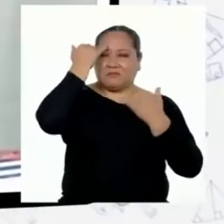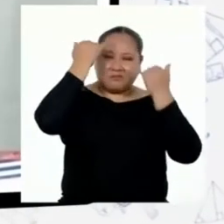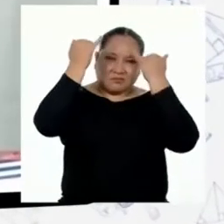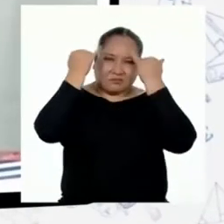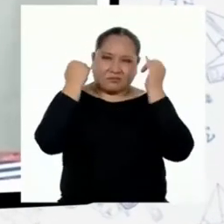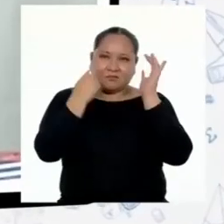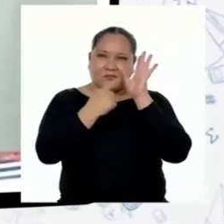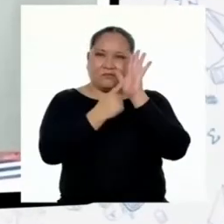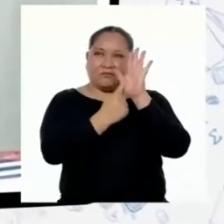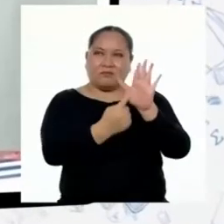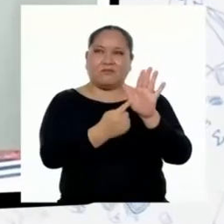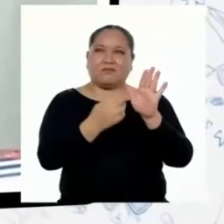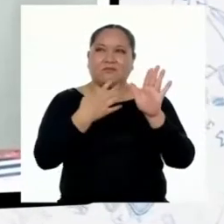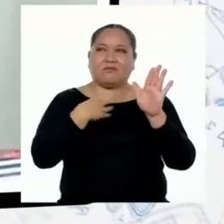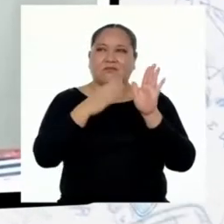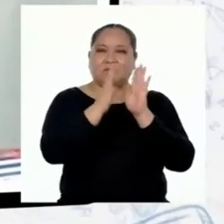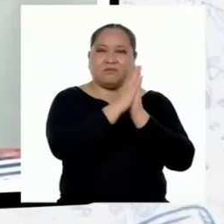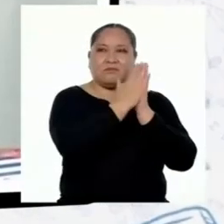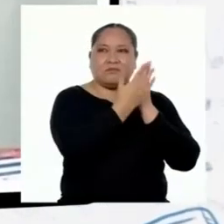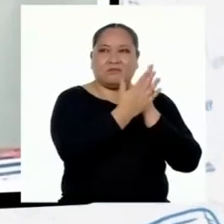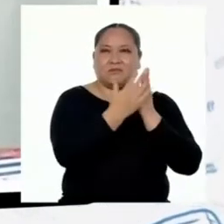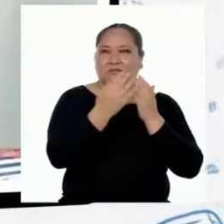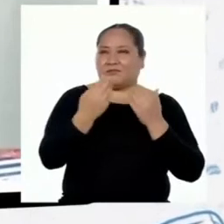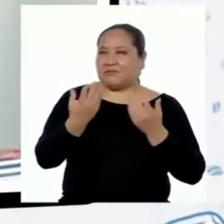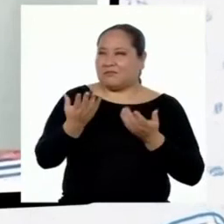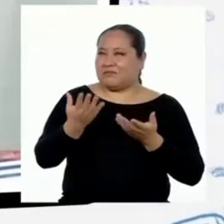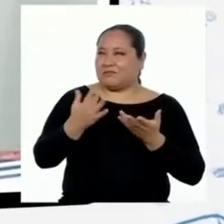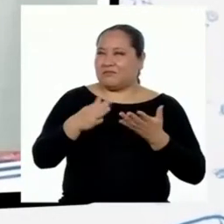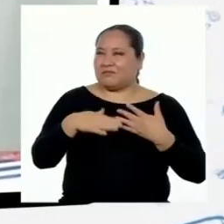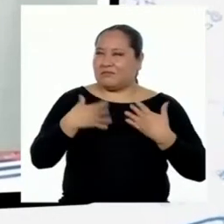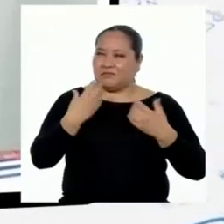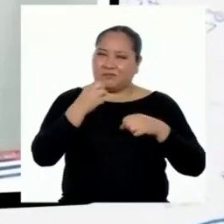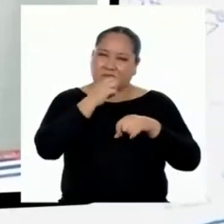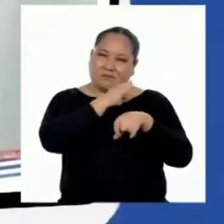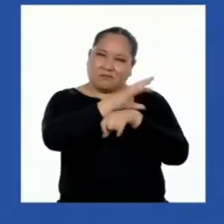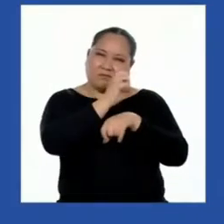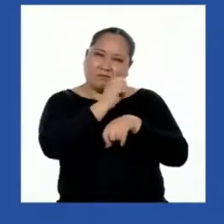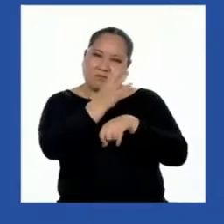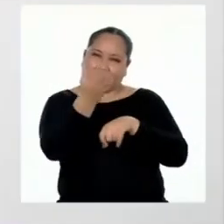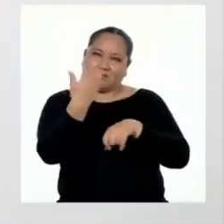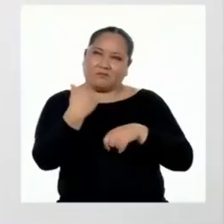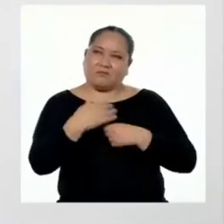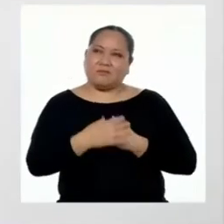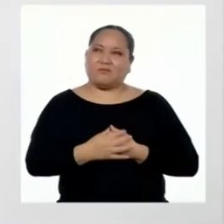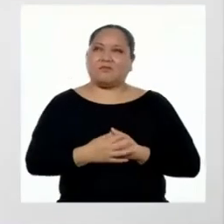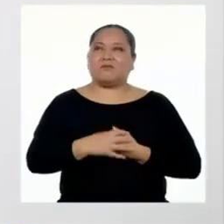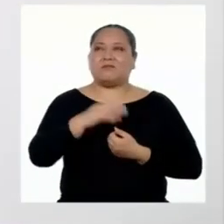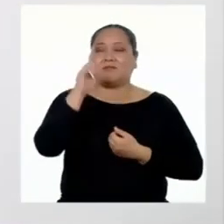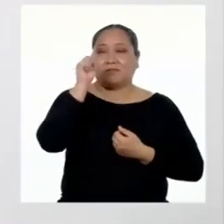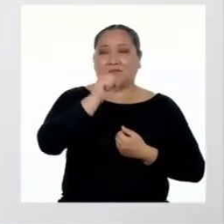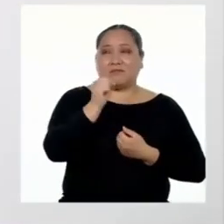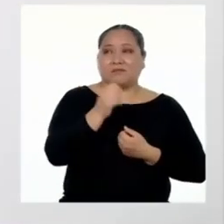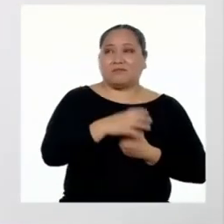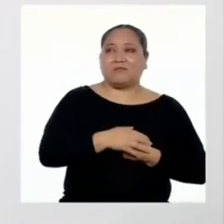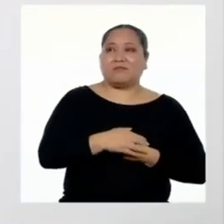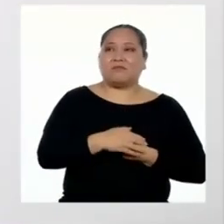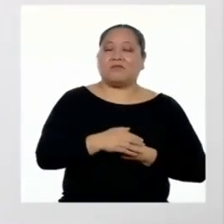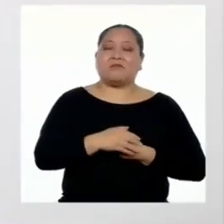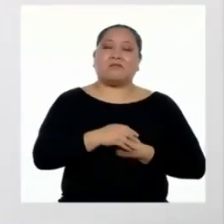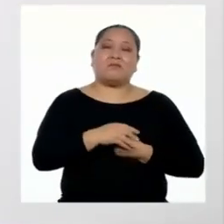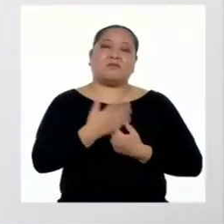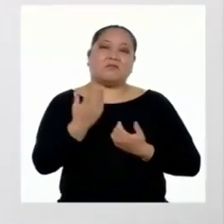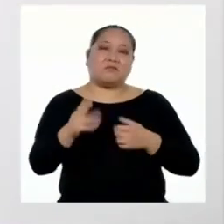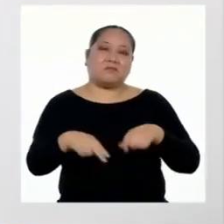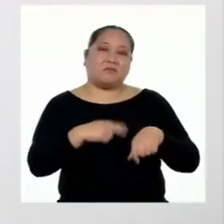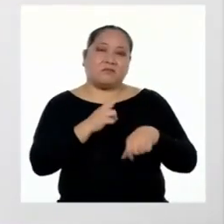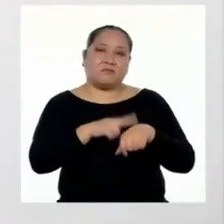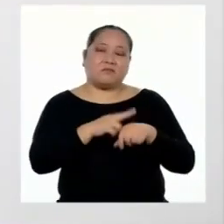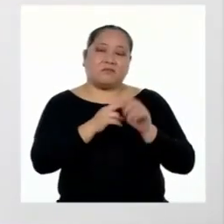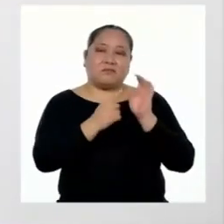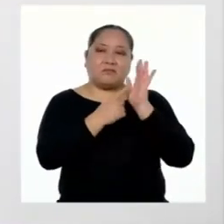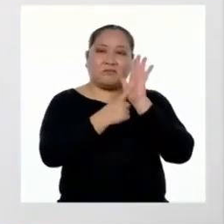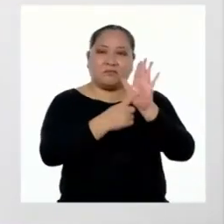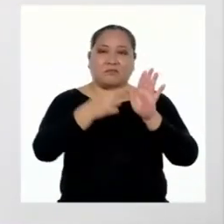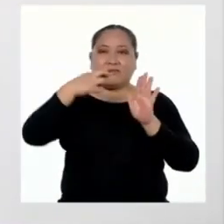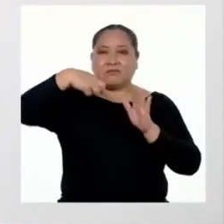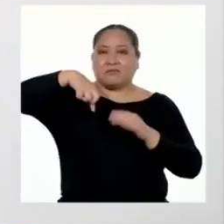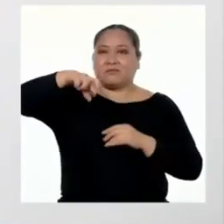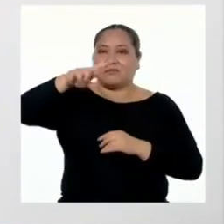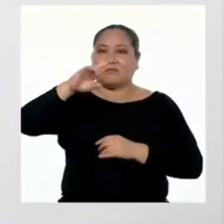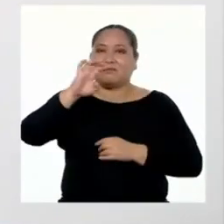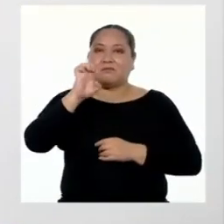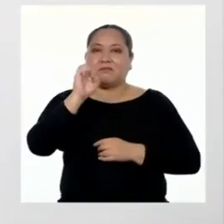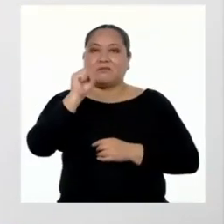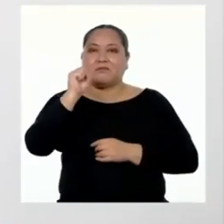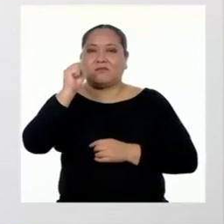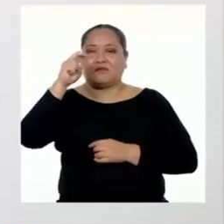presentación de mi cartilla. ¿Me podrían dar una recomendación? Sí, claro. Usualmente una presentación